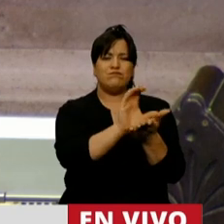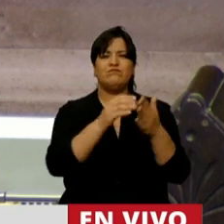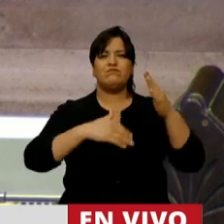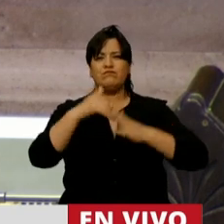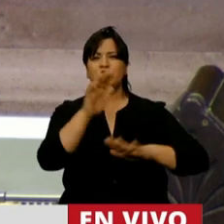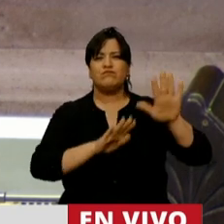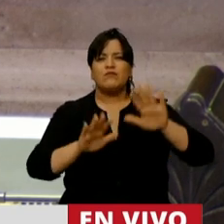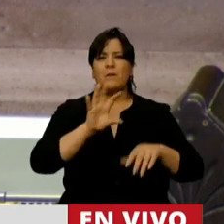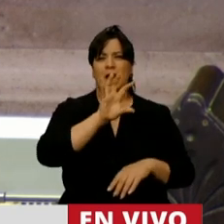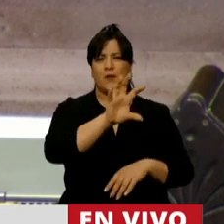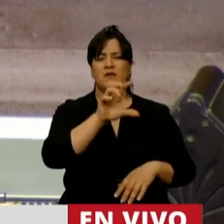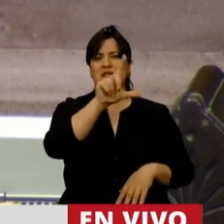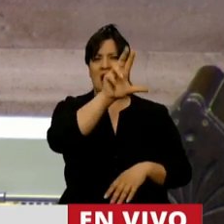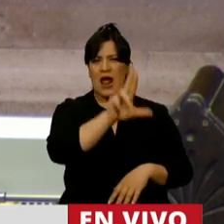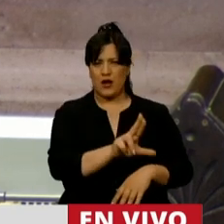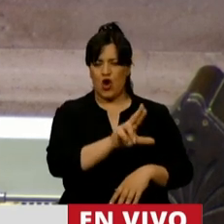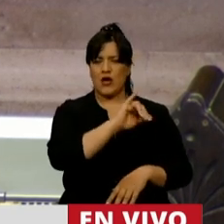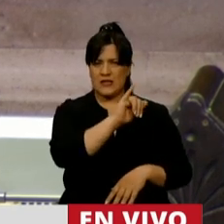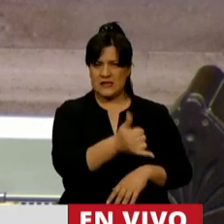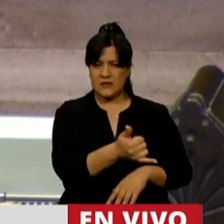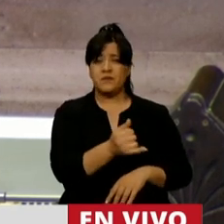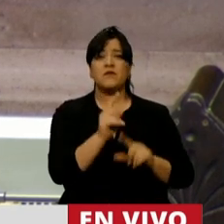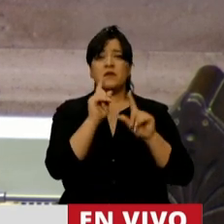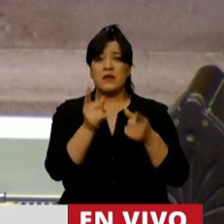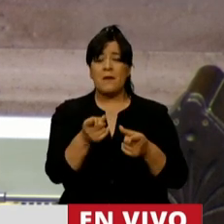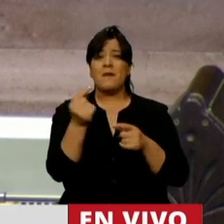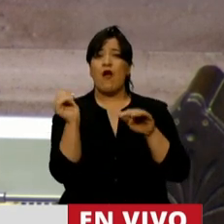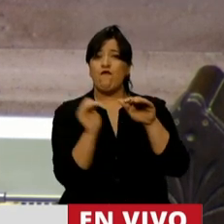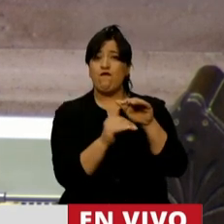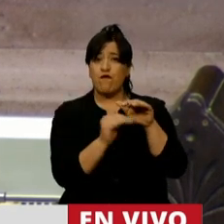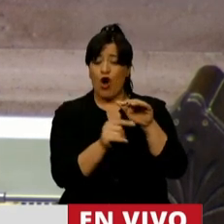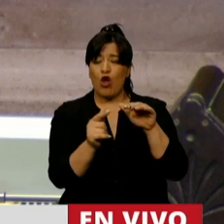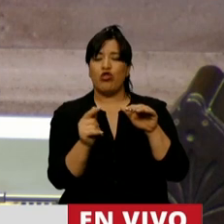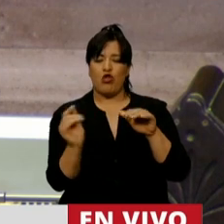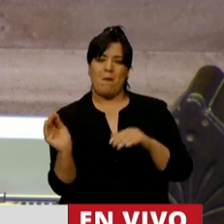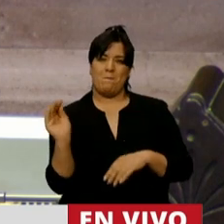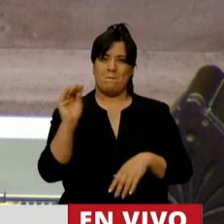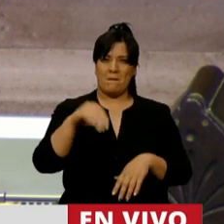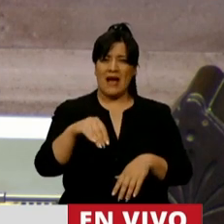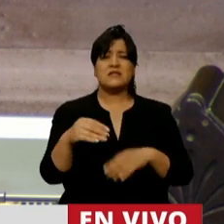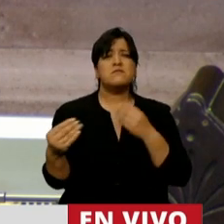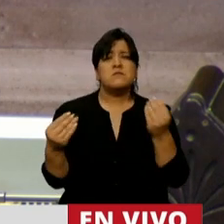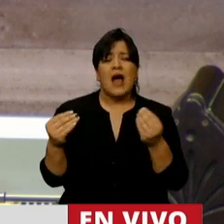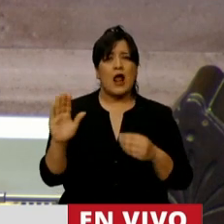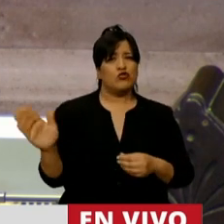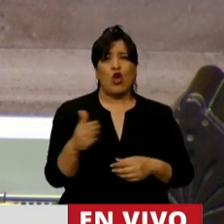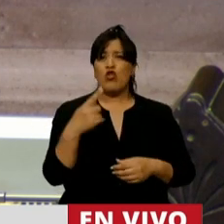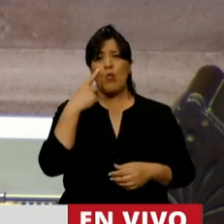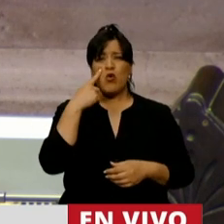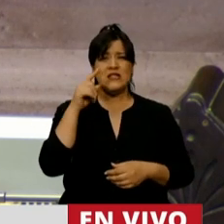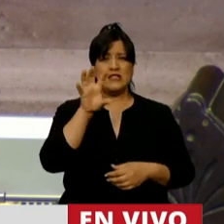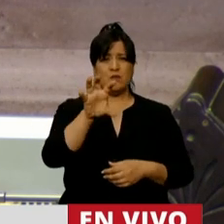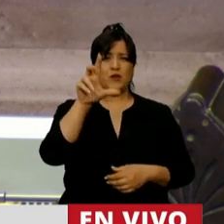para la provincia de La Rioja, destacando los fondos extras que recibirán todos los municipios de la